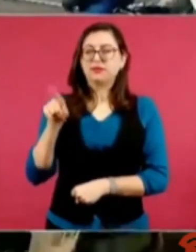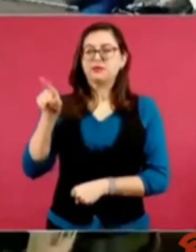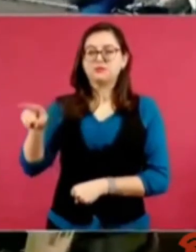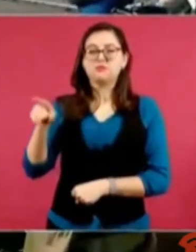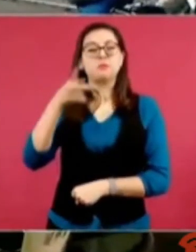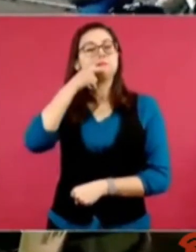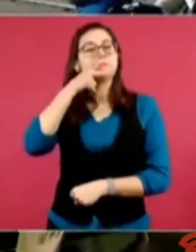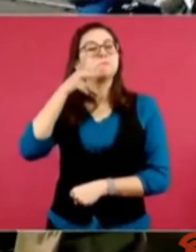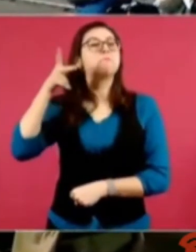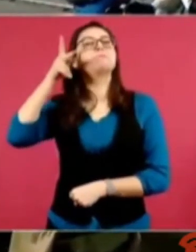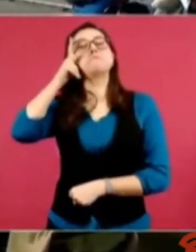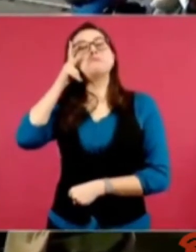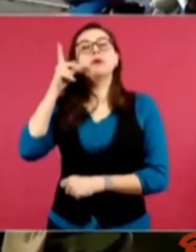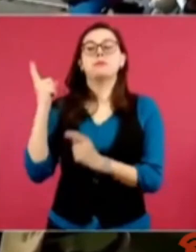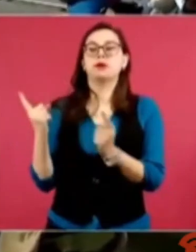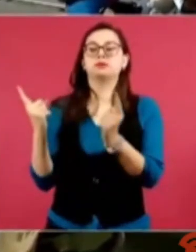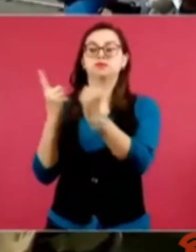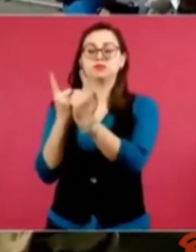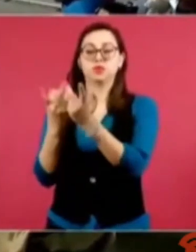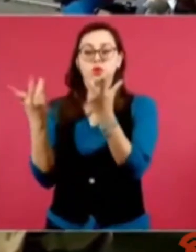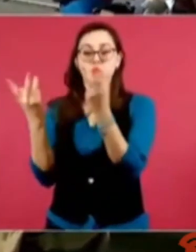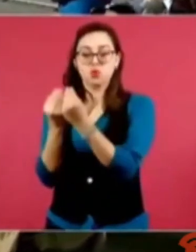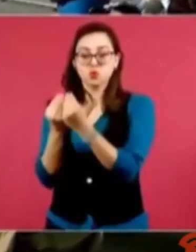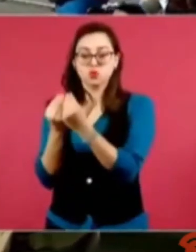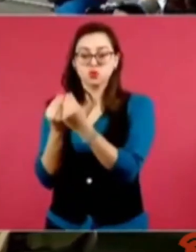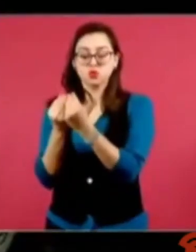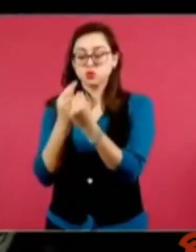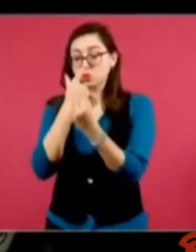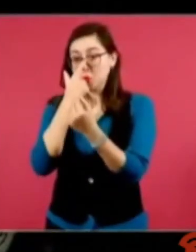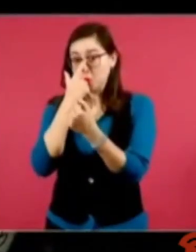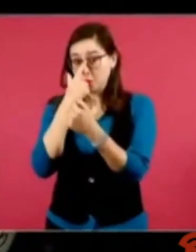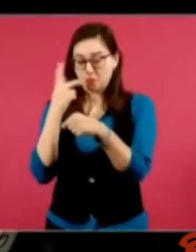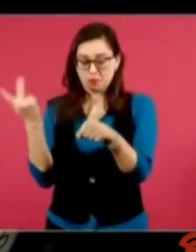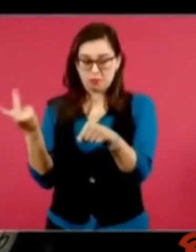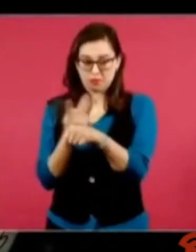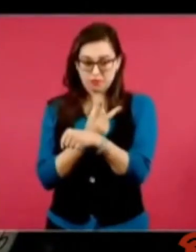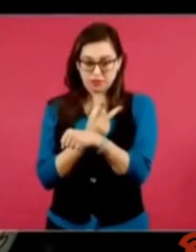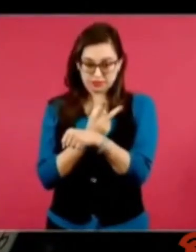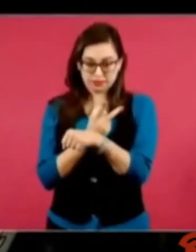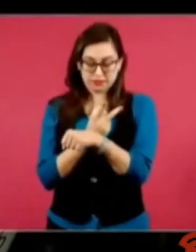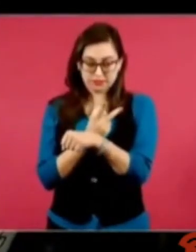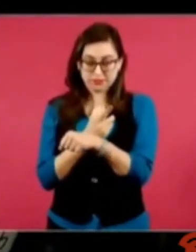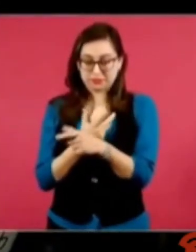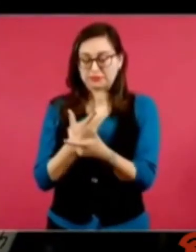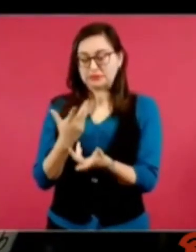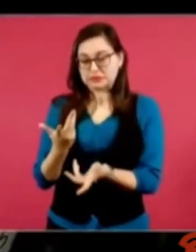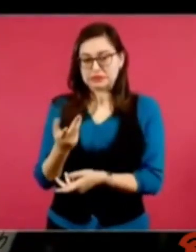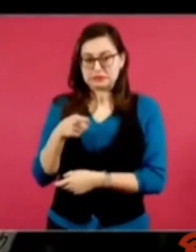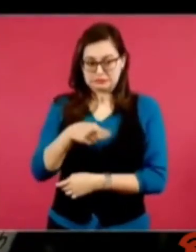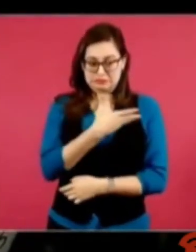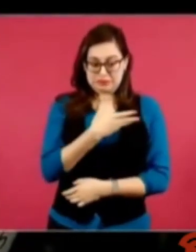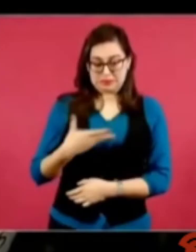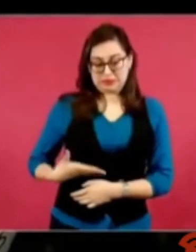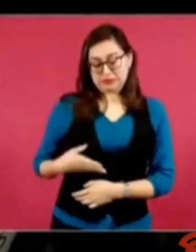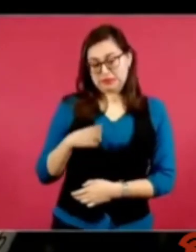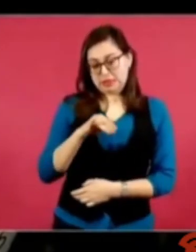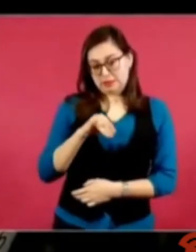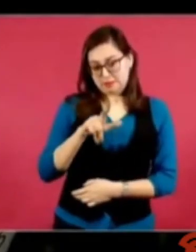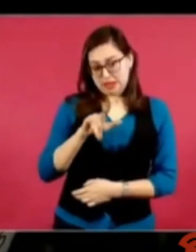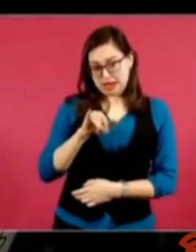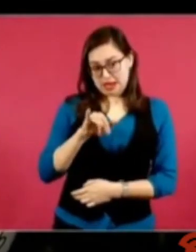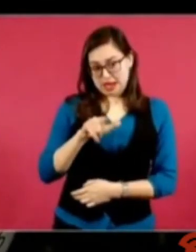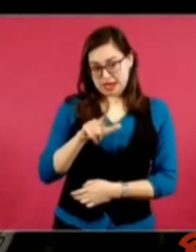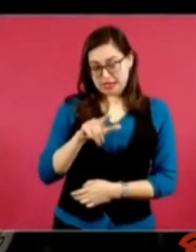informó Milley, le reiteró disculpas por los insultos que le dirigió al Papa durante su